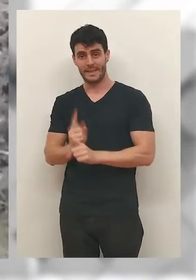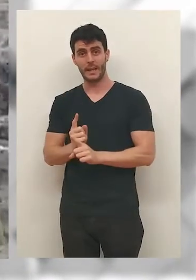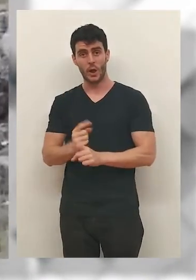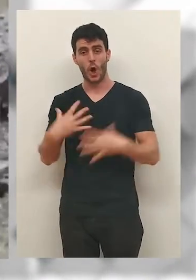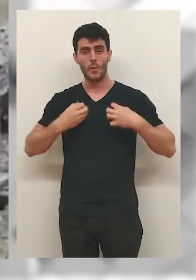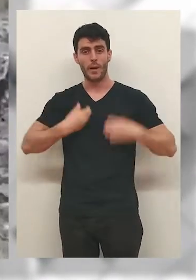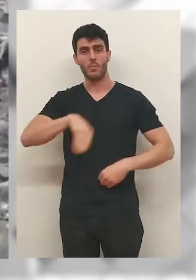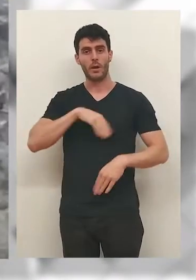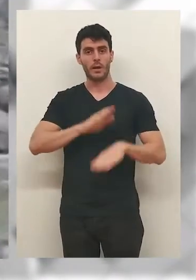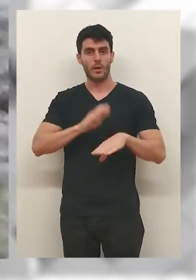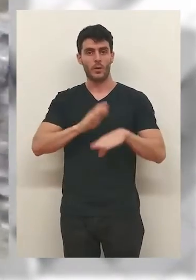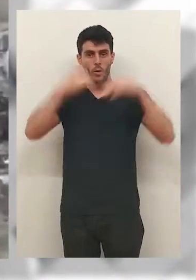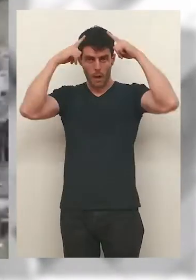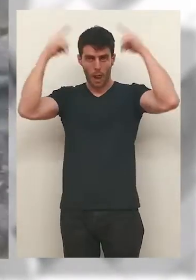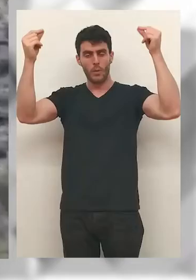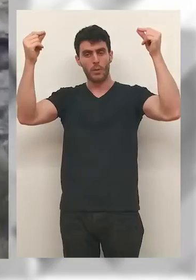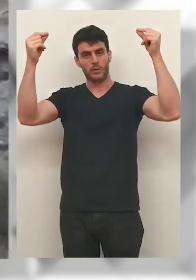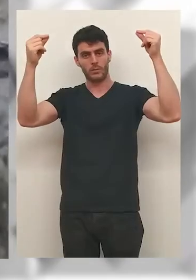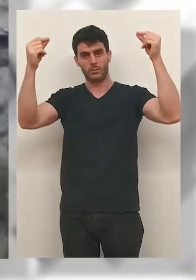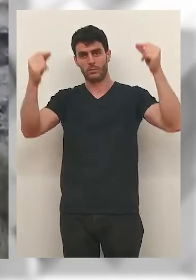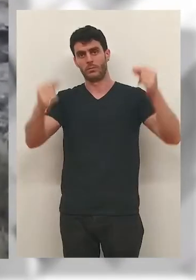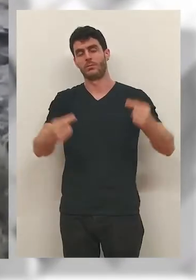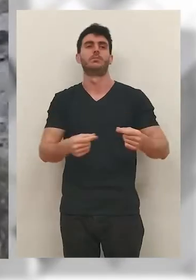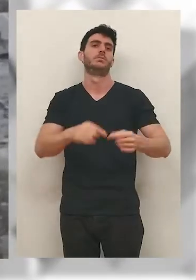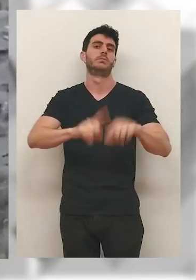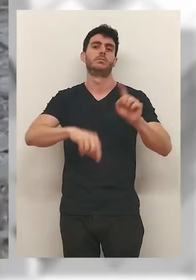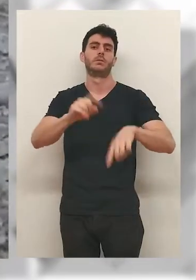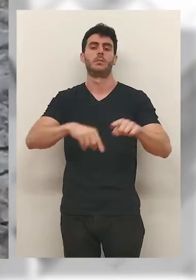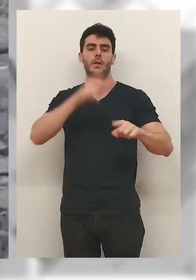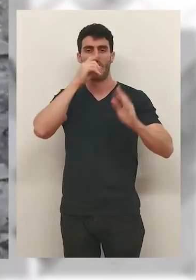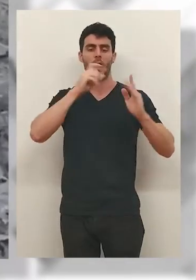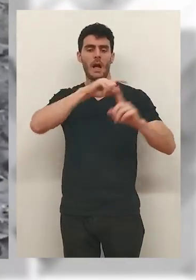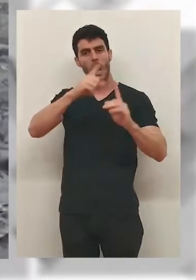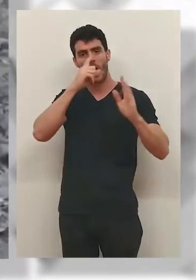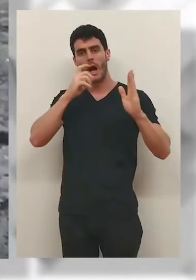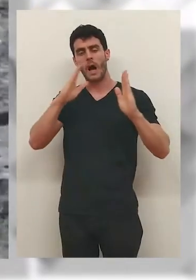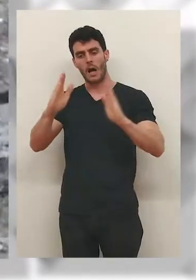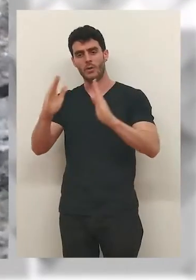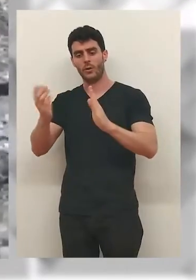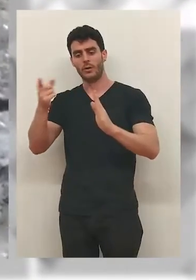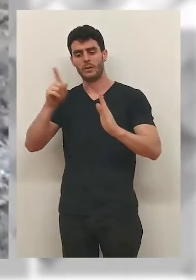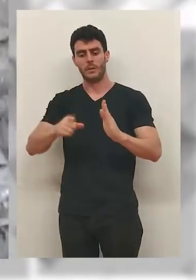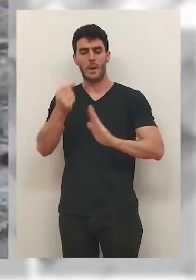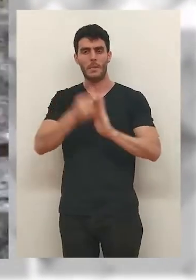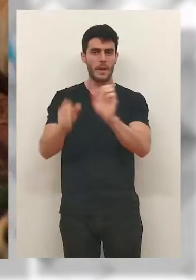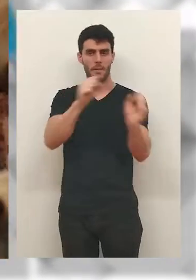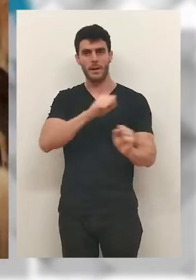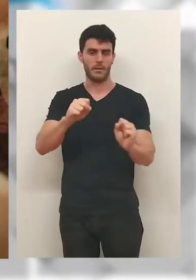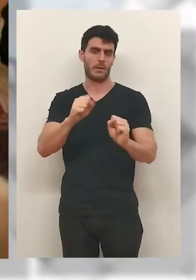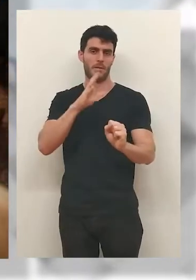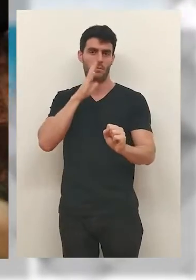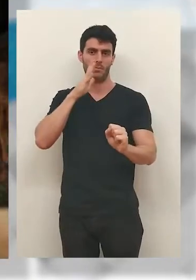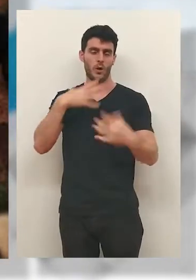El número de ataques y resas muertas cada año a causa de ataques de lobo es muy variable dependiendo del año y de las medidas